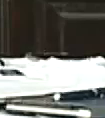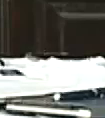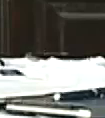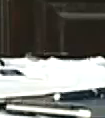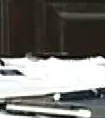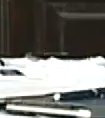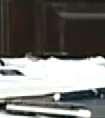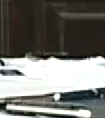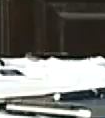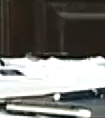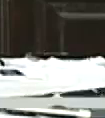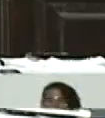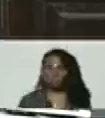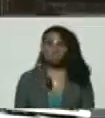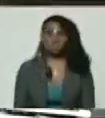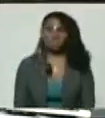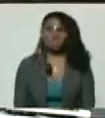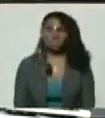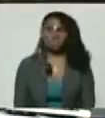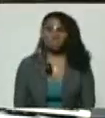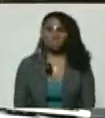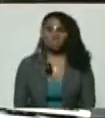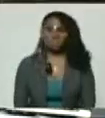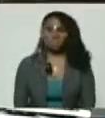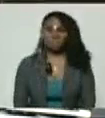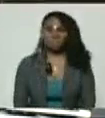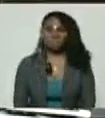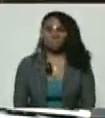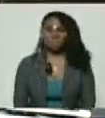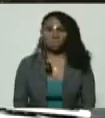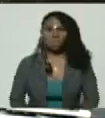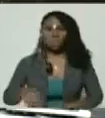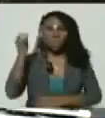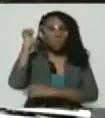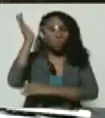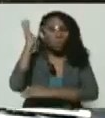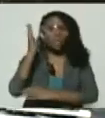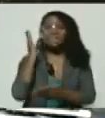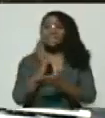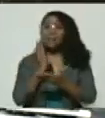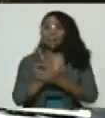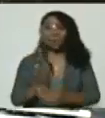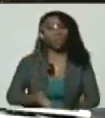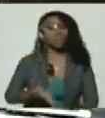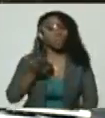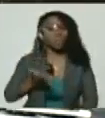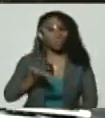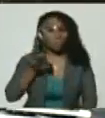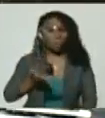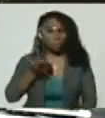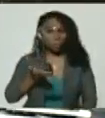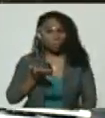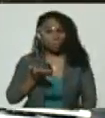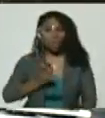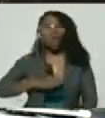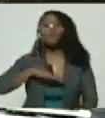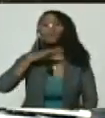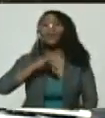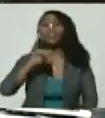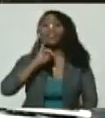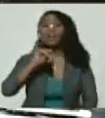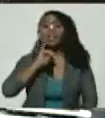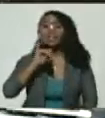del domingo. Una jornada siempre importante, llena de información,